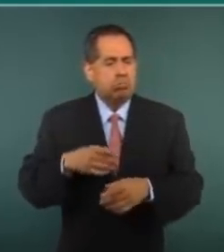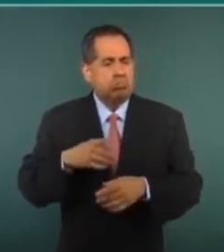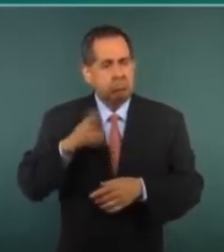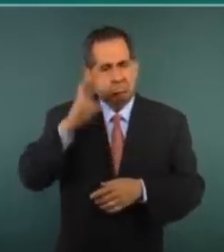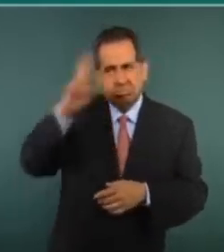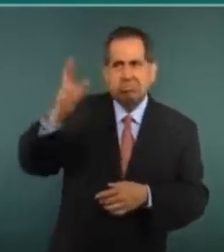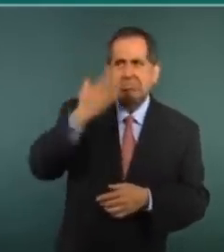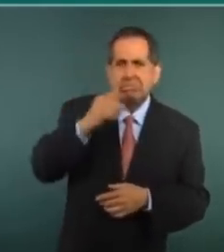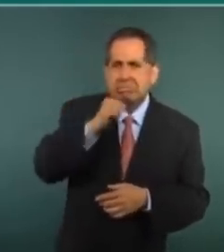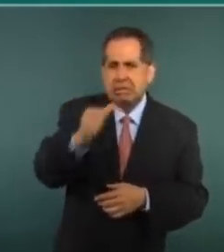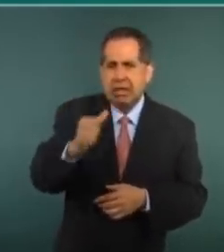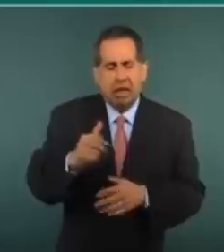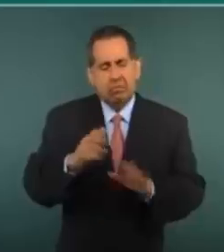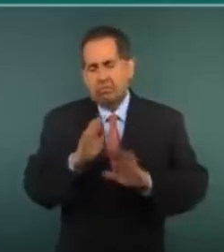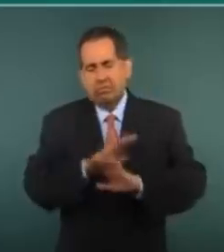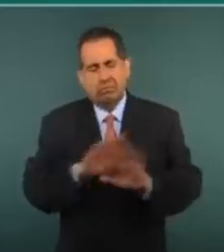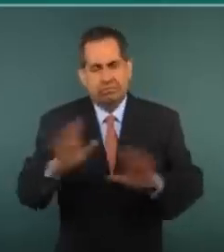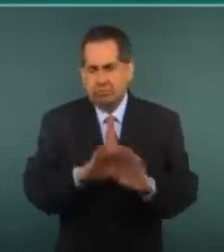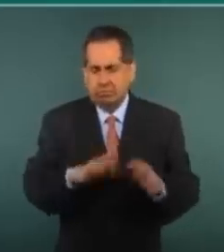respetaría.